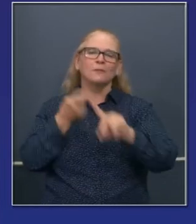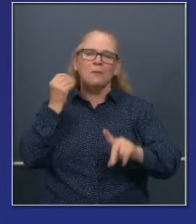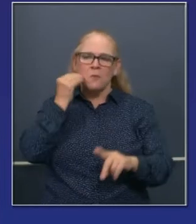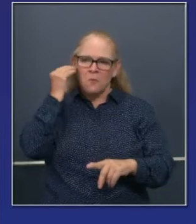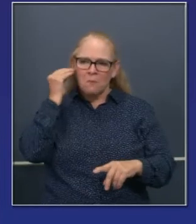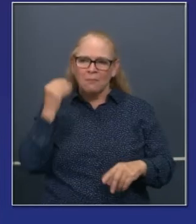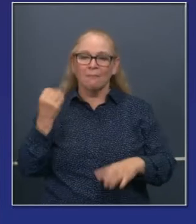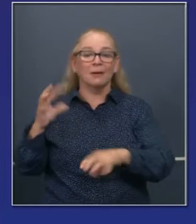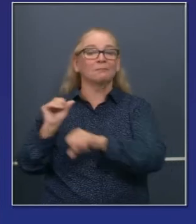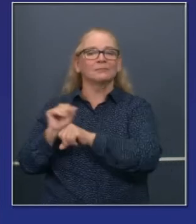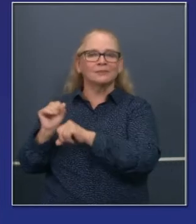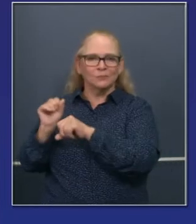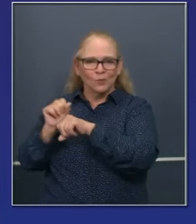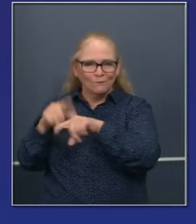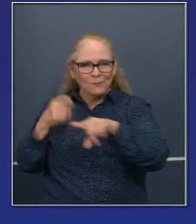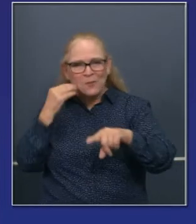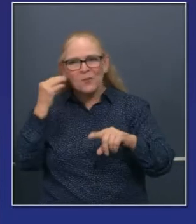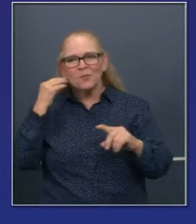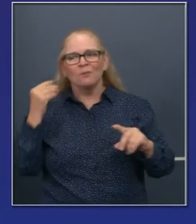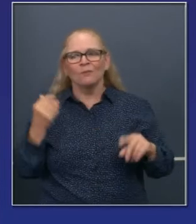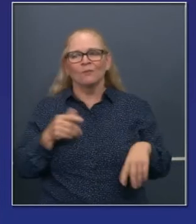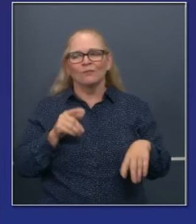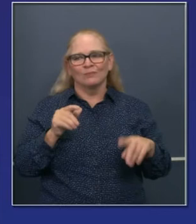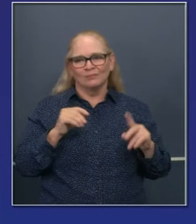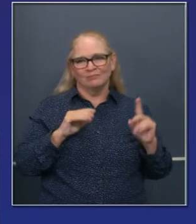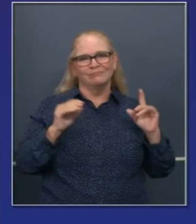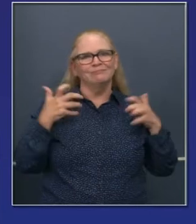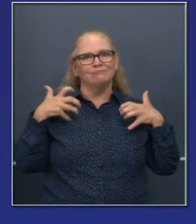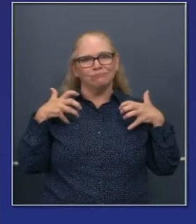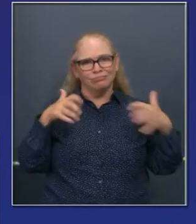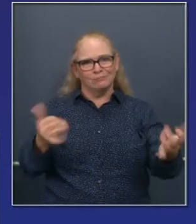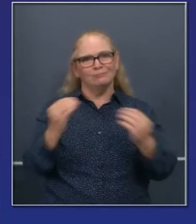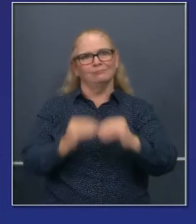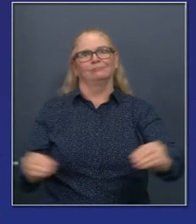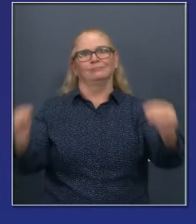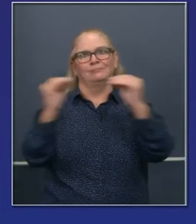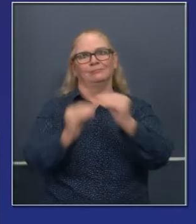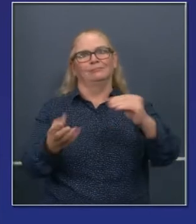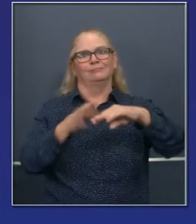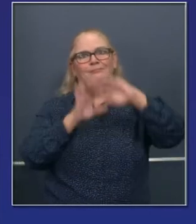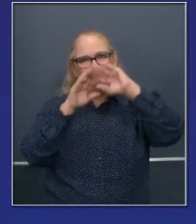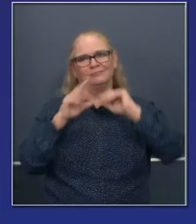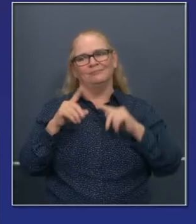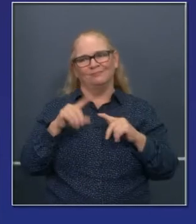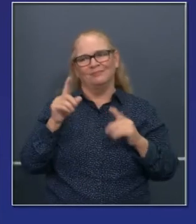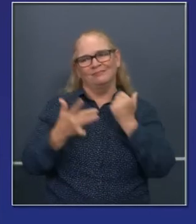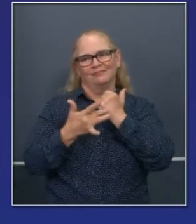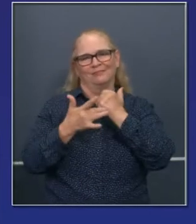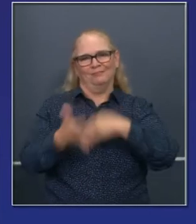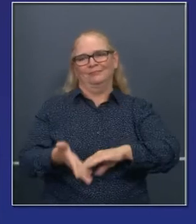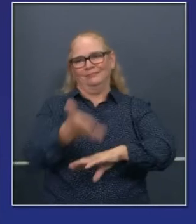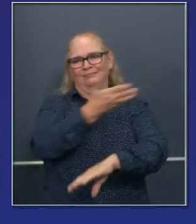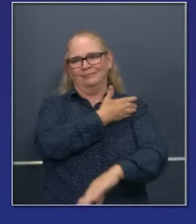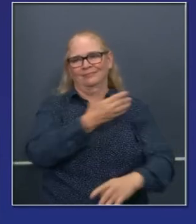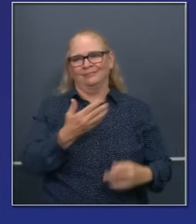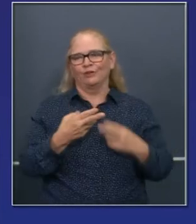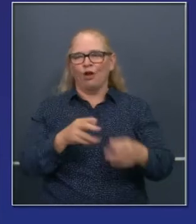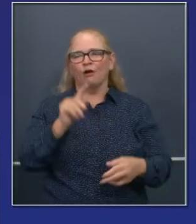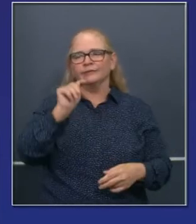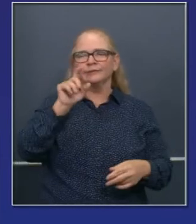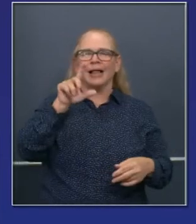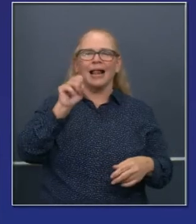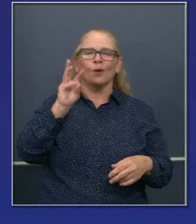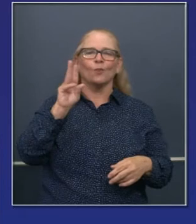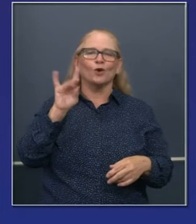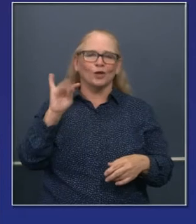empleados y sus empleadores hemos estado también, es algo que hemos estado considerando también, y quiero mencionarlo en este momento, que